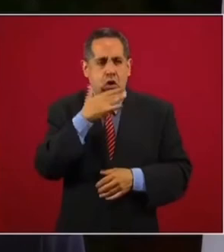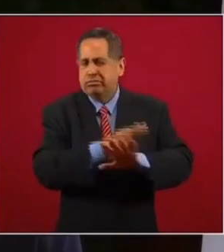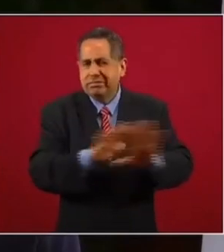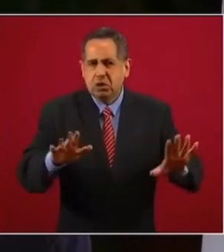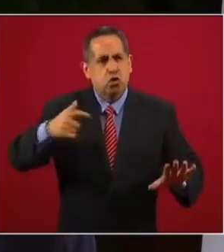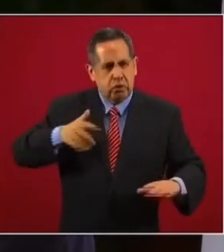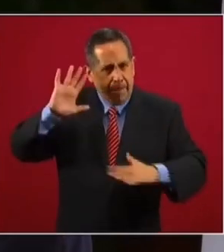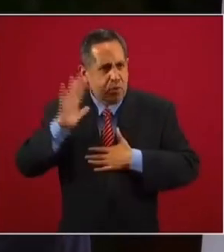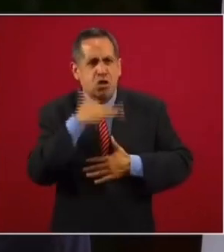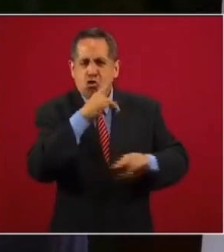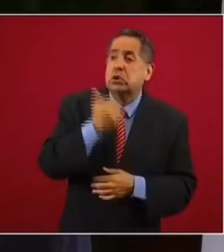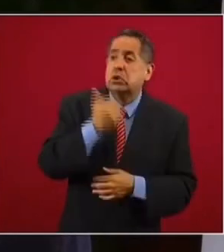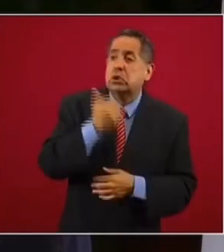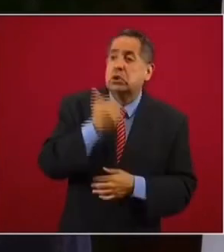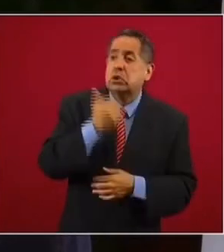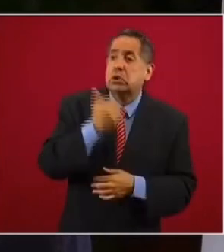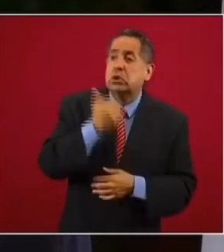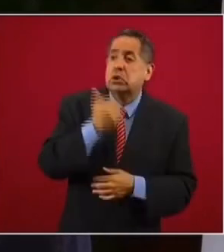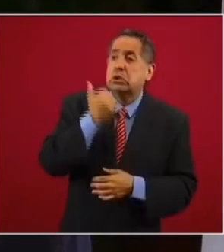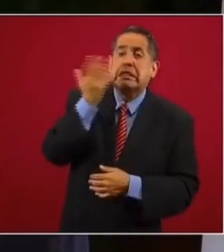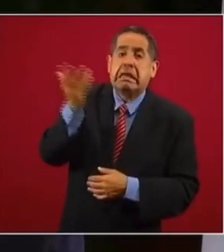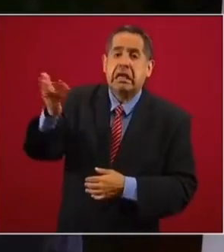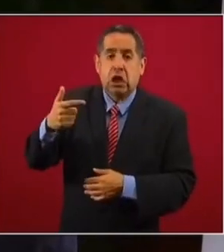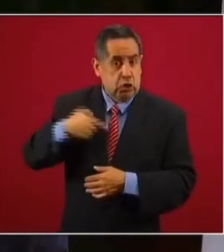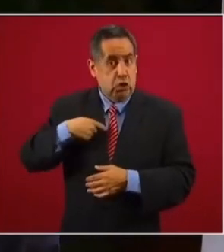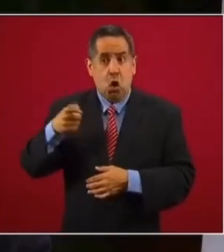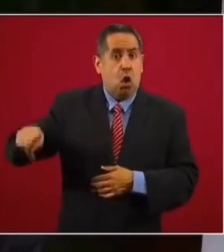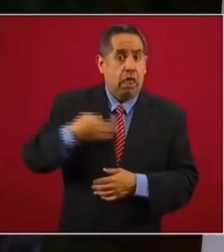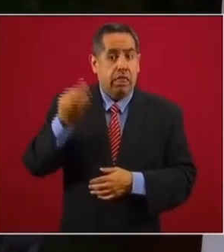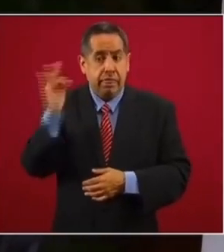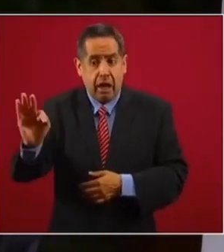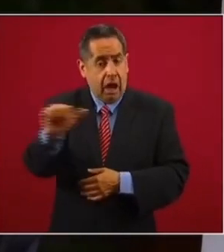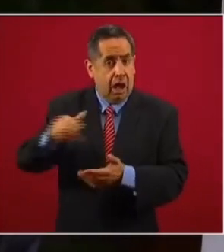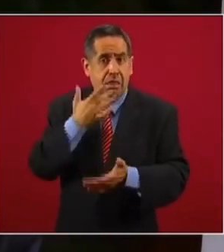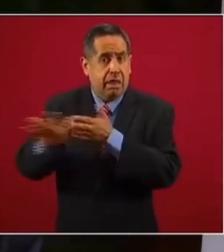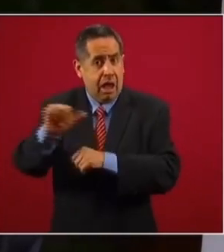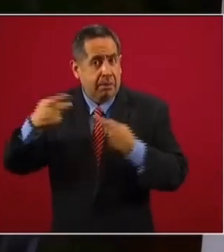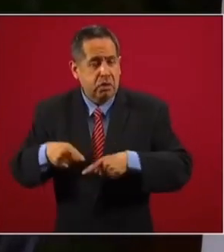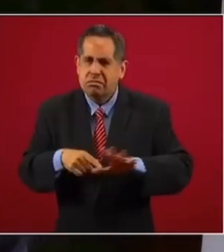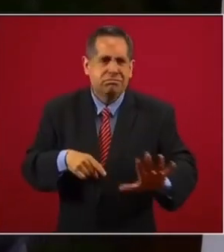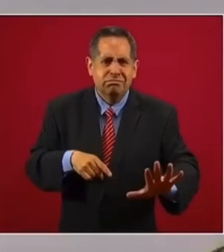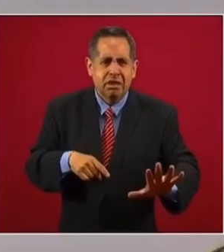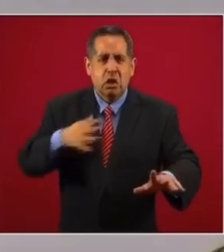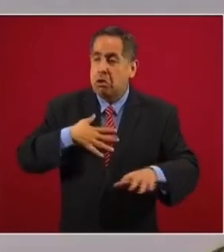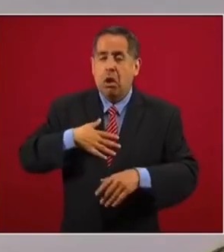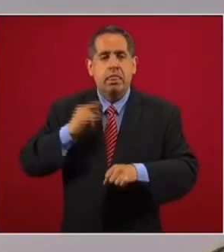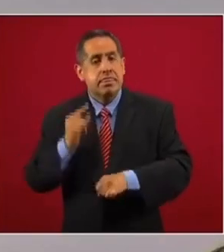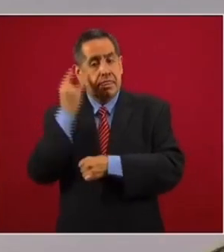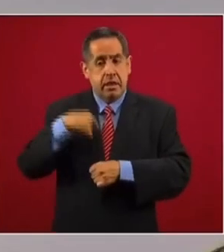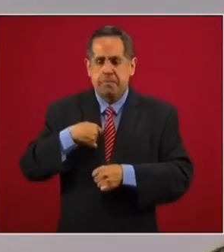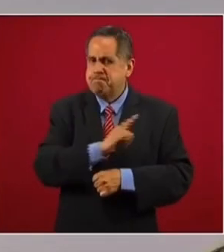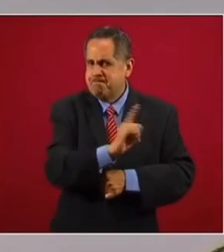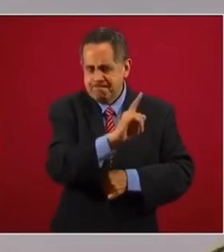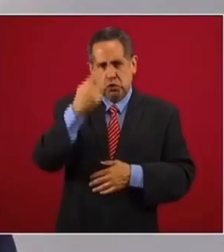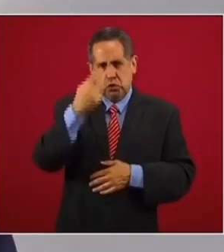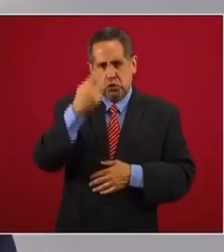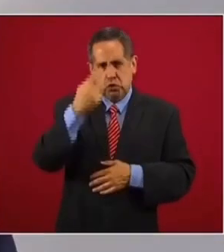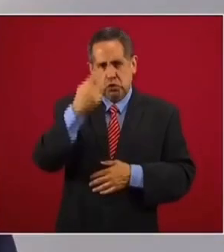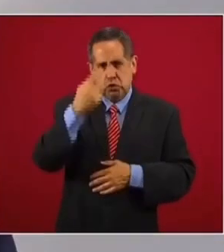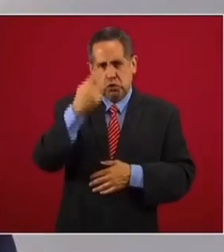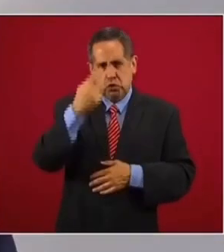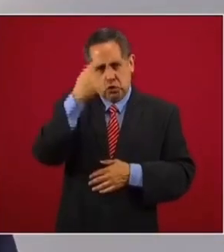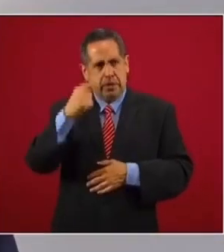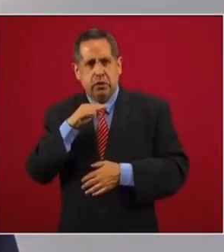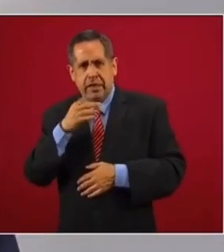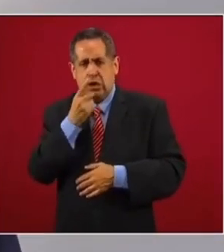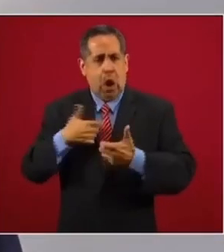propusimos erradicar. Piden, en suma, que yo traicione mi compromiso por la sociedad, que falte a mi palabra y que renuncie a mi congruencia.